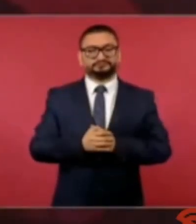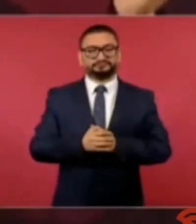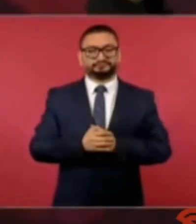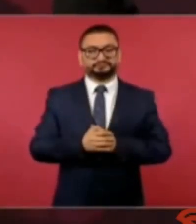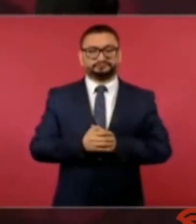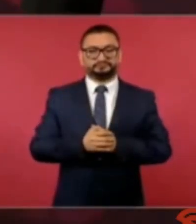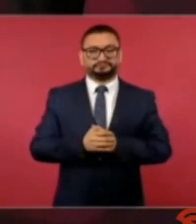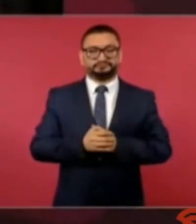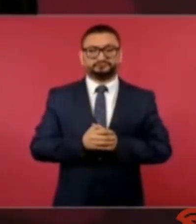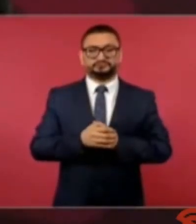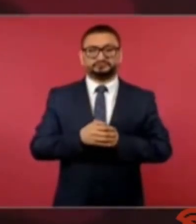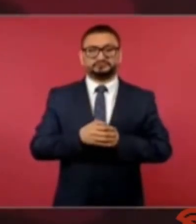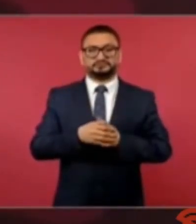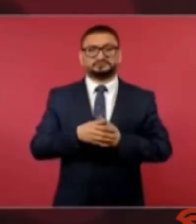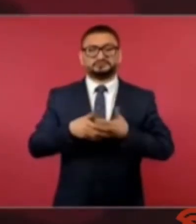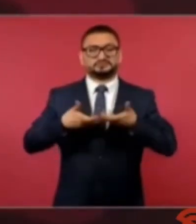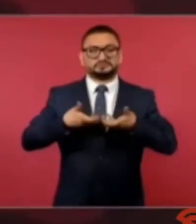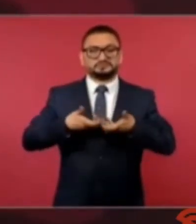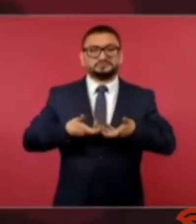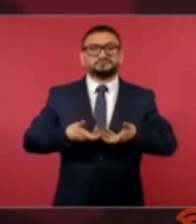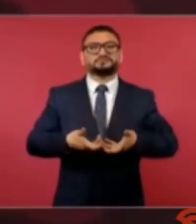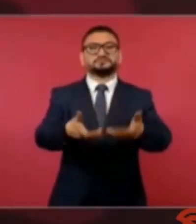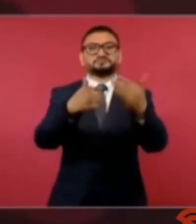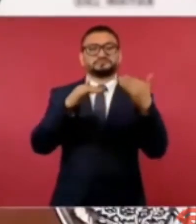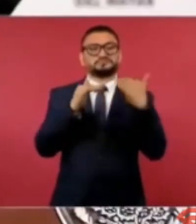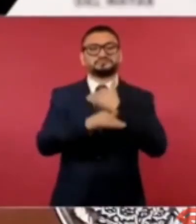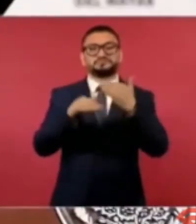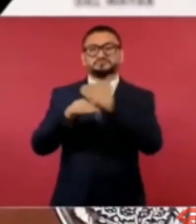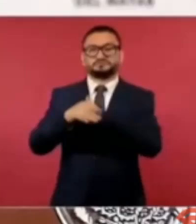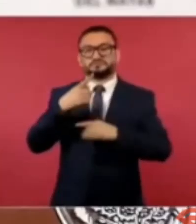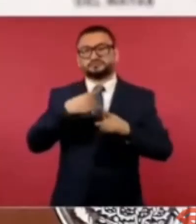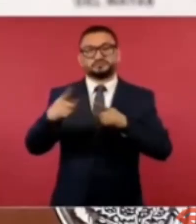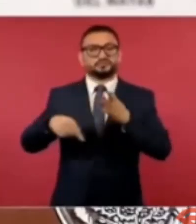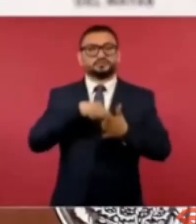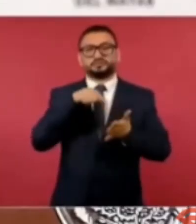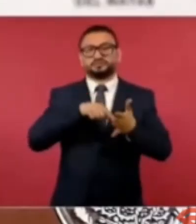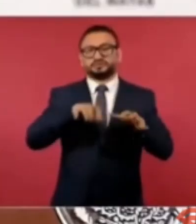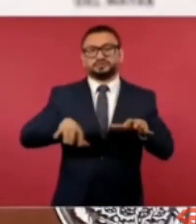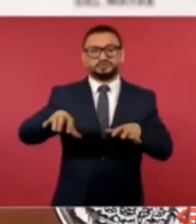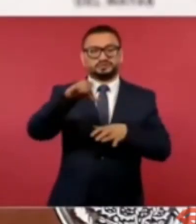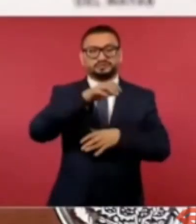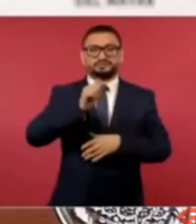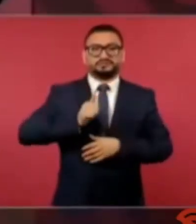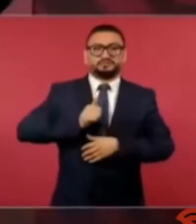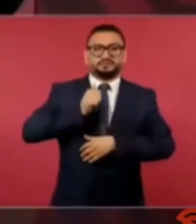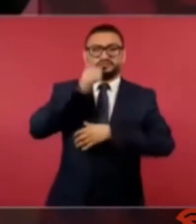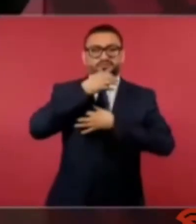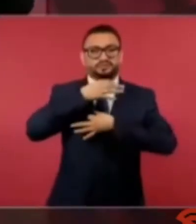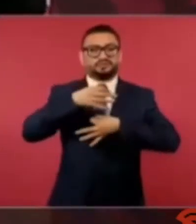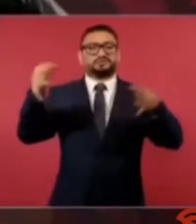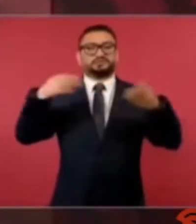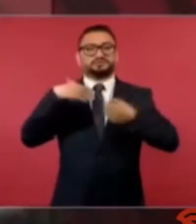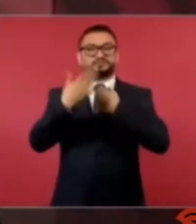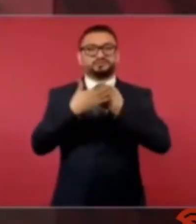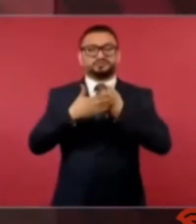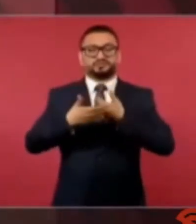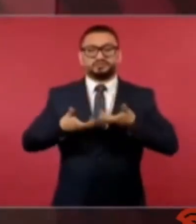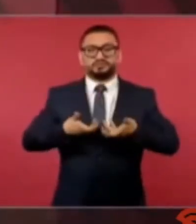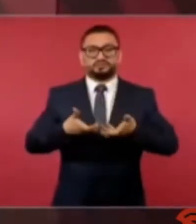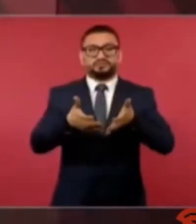caminos por todos lados aprovecho para anunciar que se va a ampliar el camino